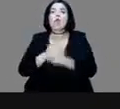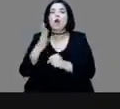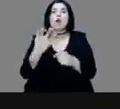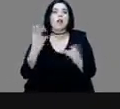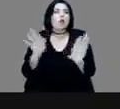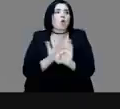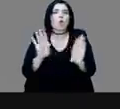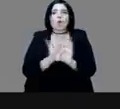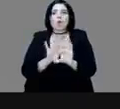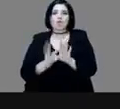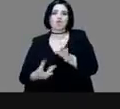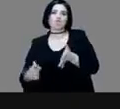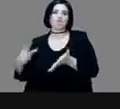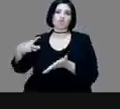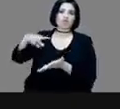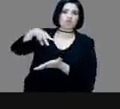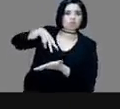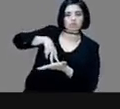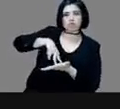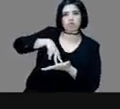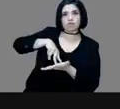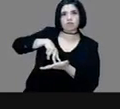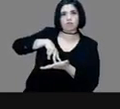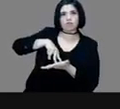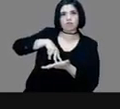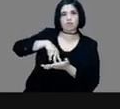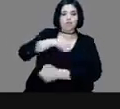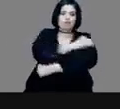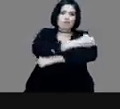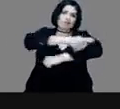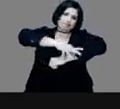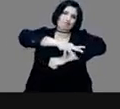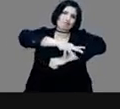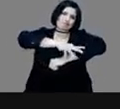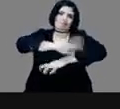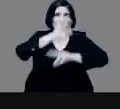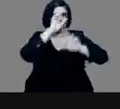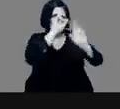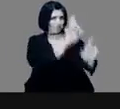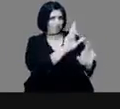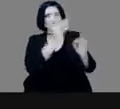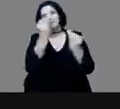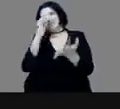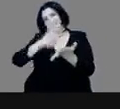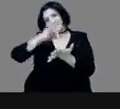presente es la de Cuitláhuac. Muchas gracias.